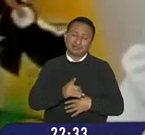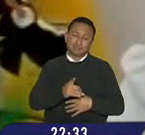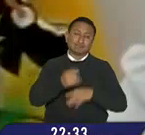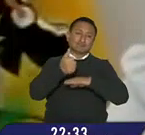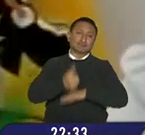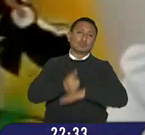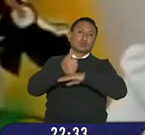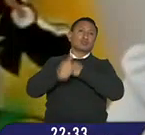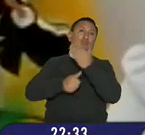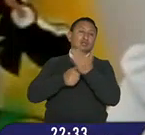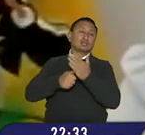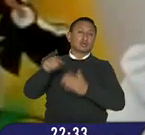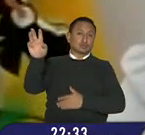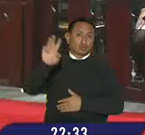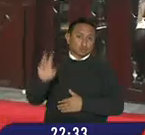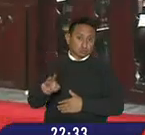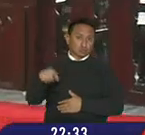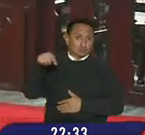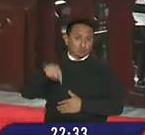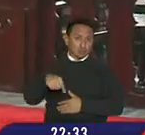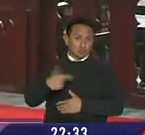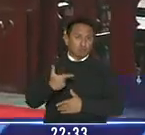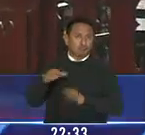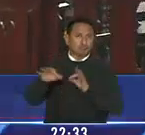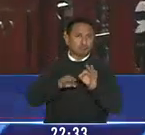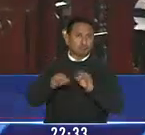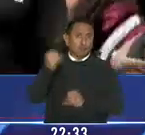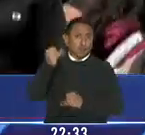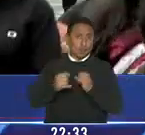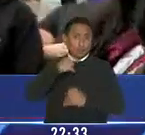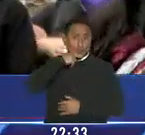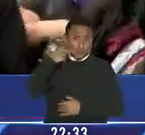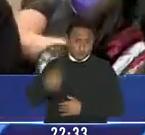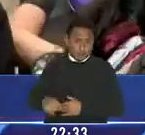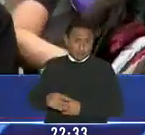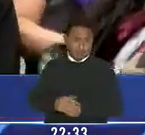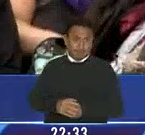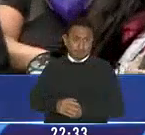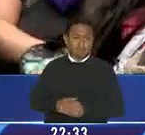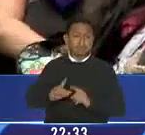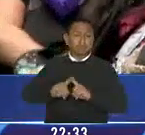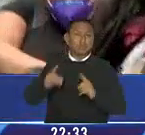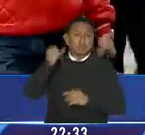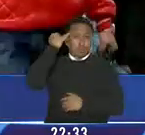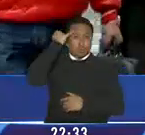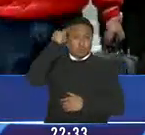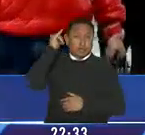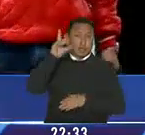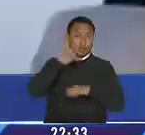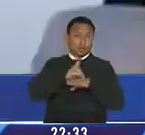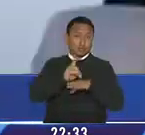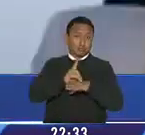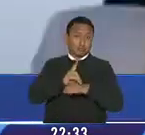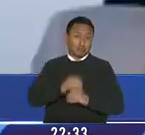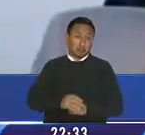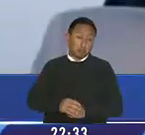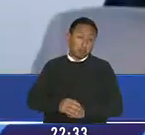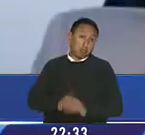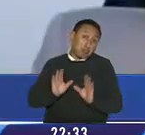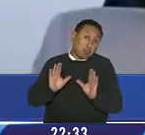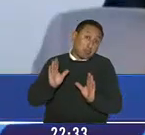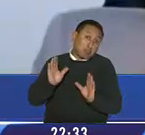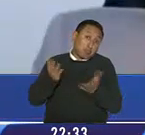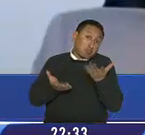autoridades del ministerio de salud se basarán en los indicadores del último feriado no obstante la hipótesis de epidemiólogos es esta la posibilidad